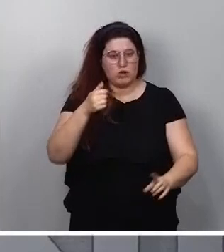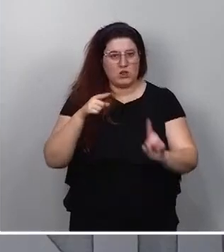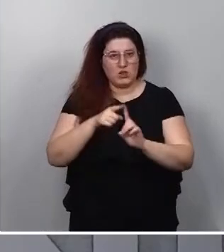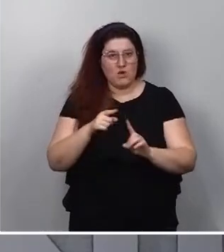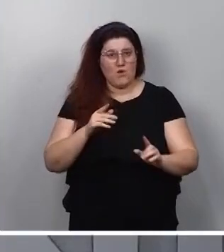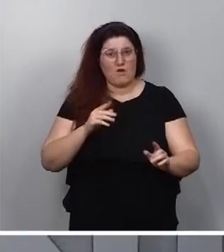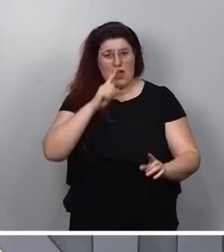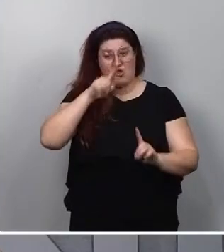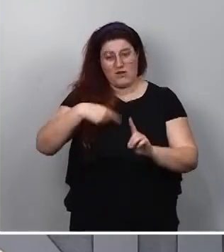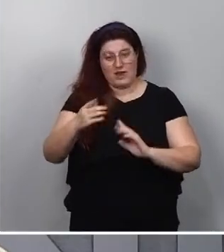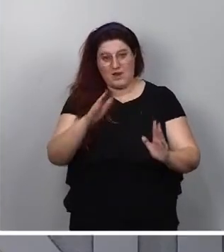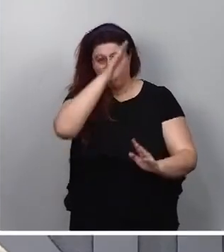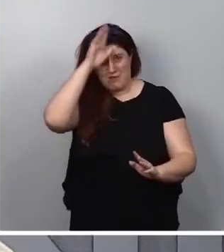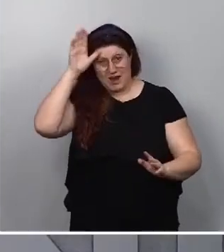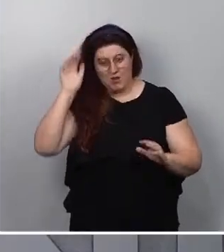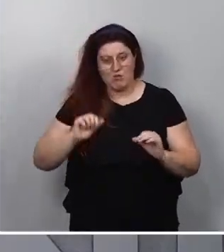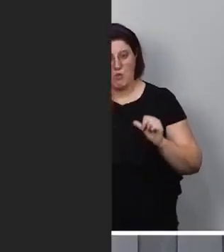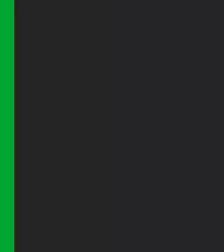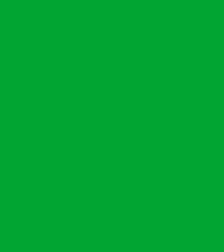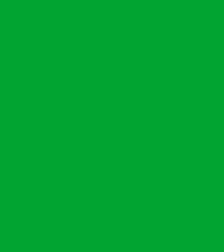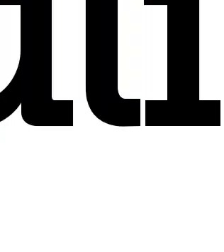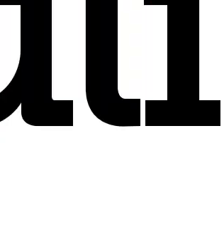verano del año que viene en marcha.